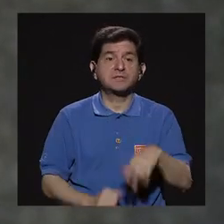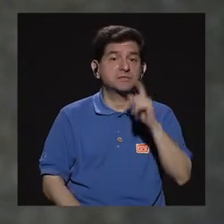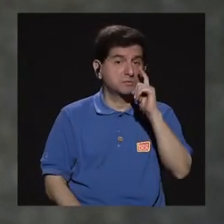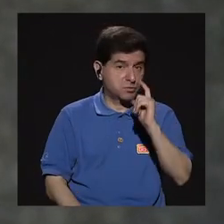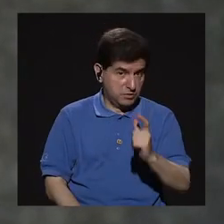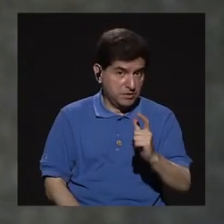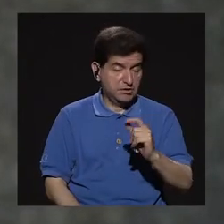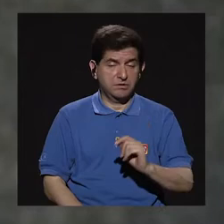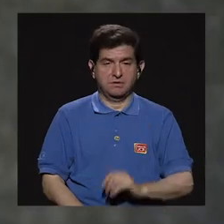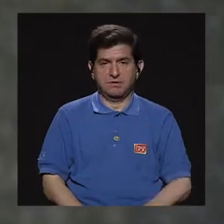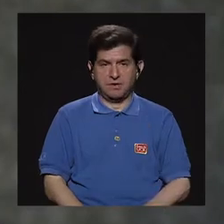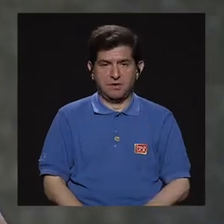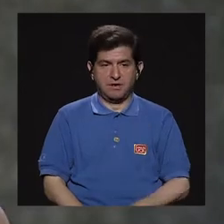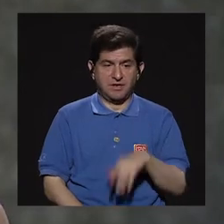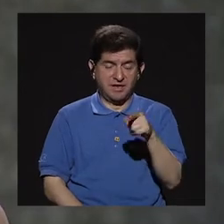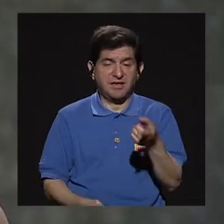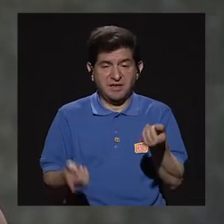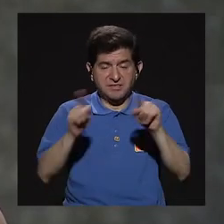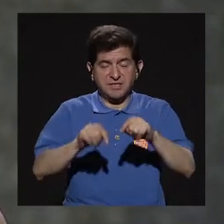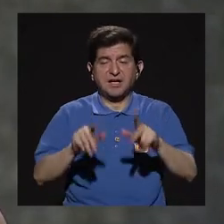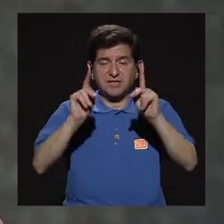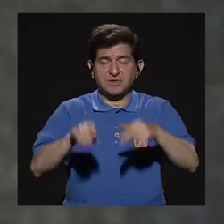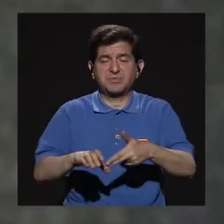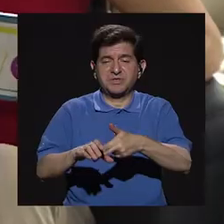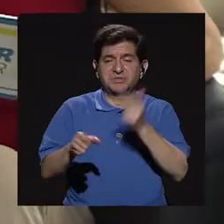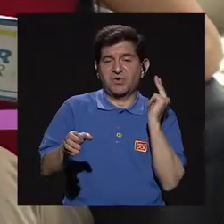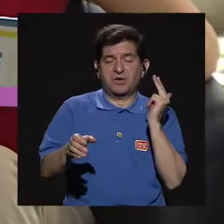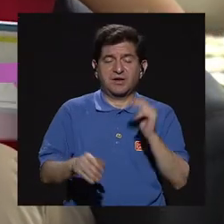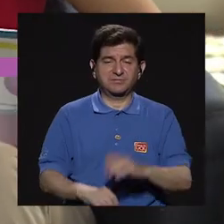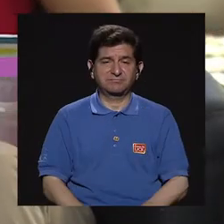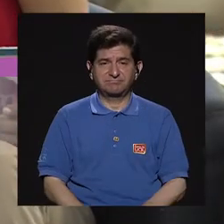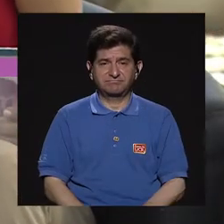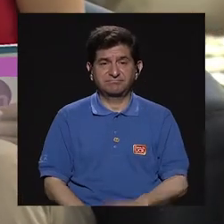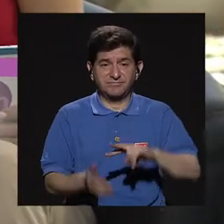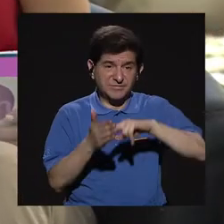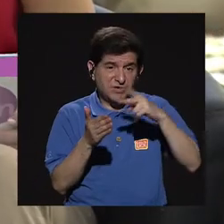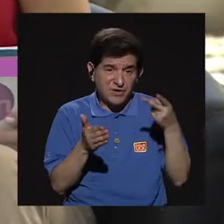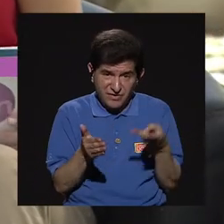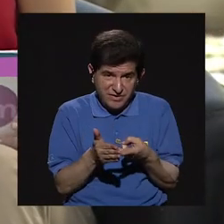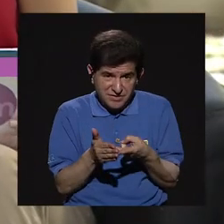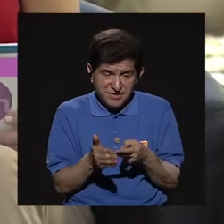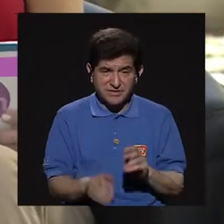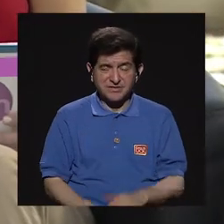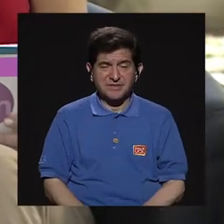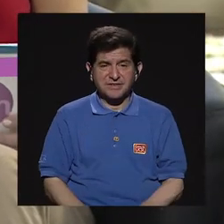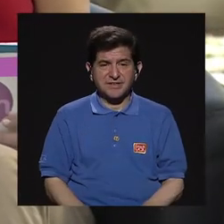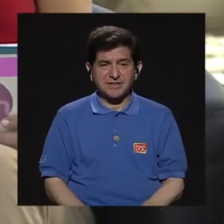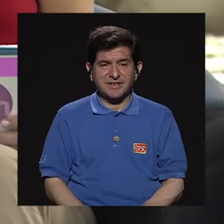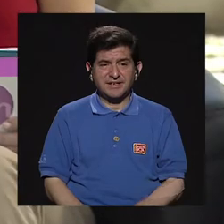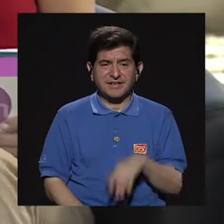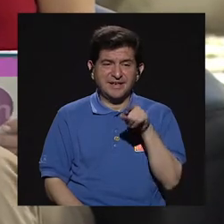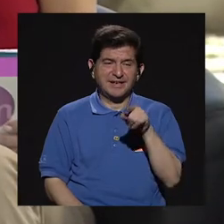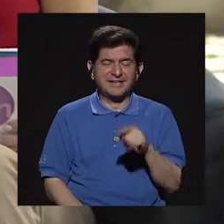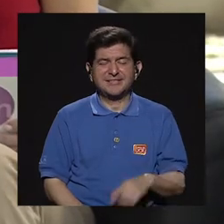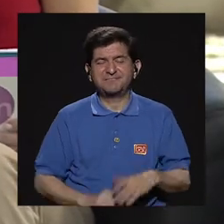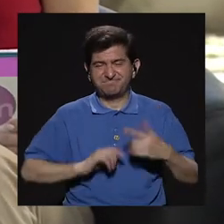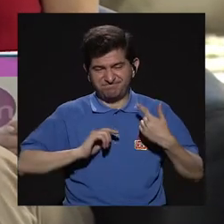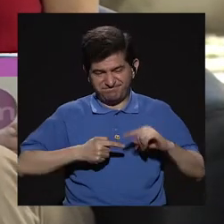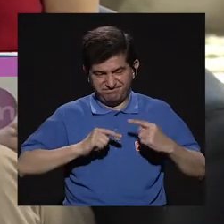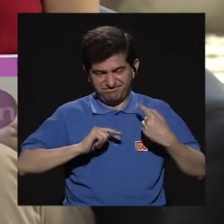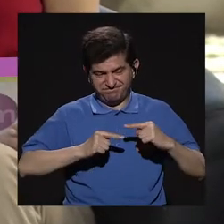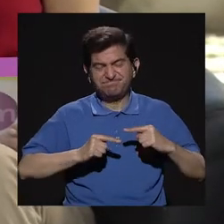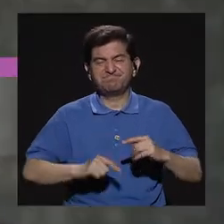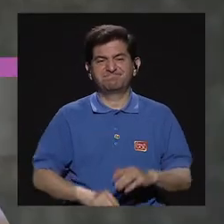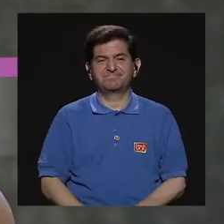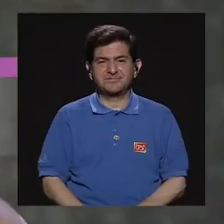por dicha, han desertado, simplemente, ¿verdad?, lo cual es un gran, digamos, dolor para